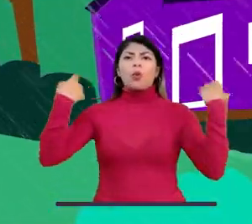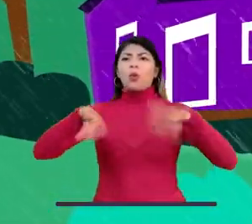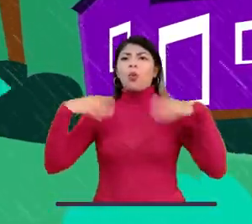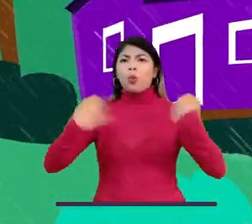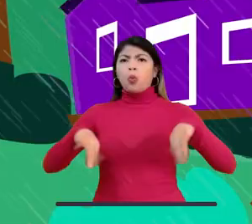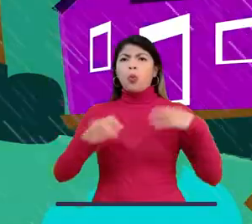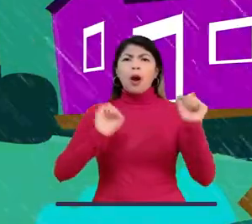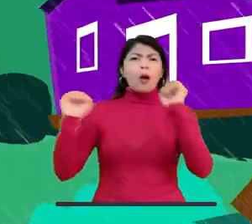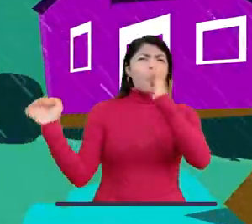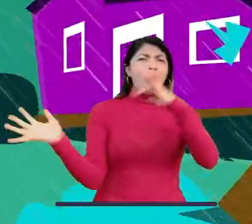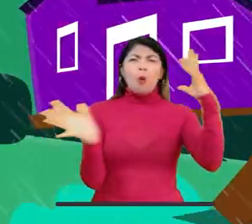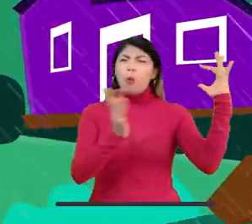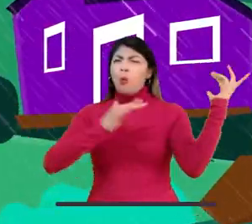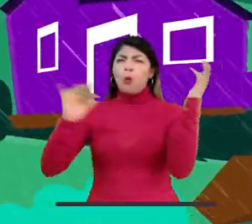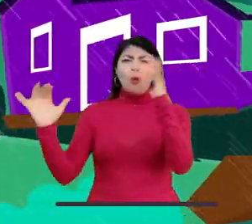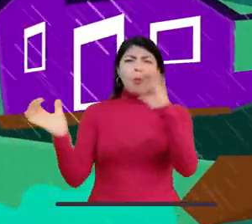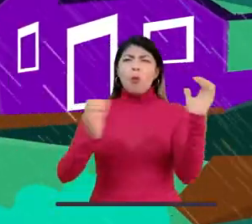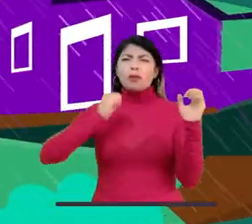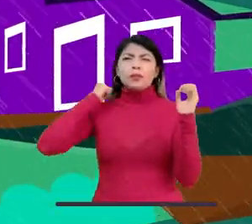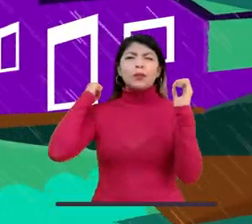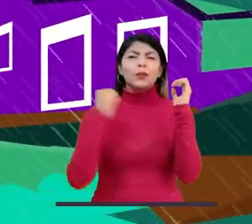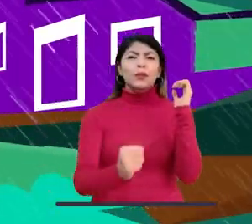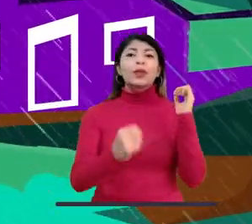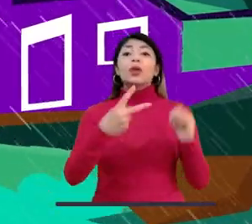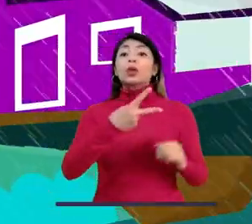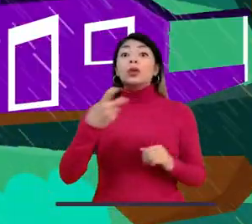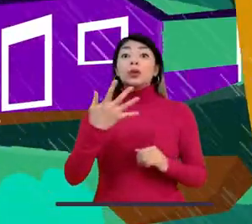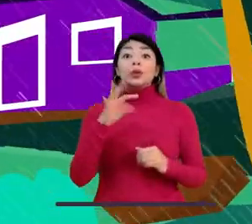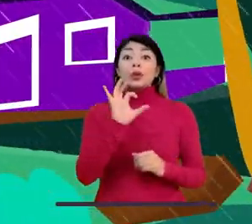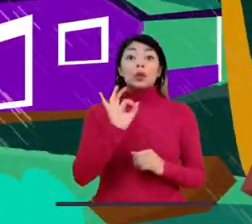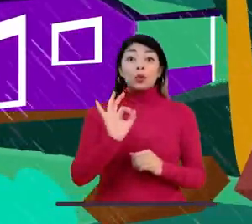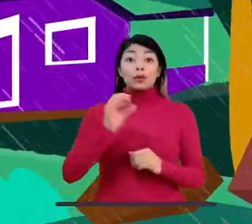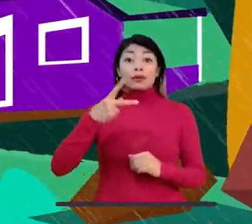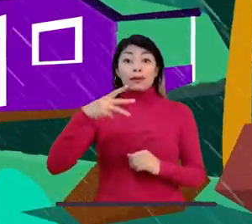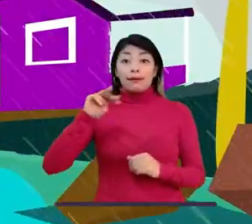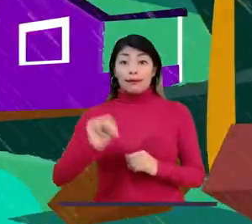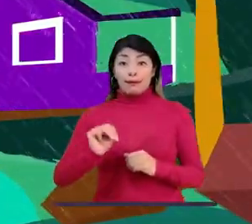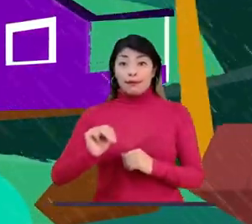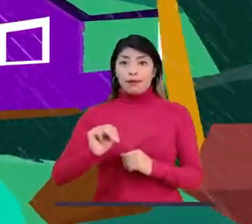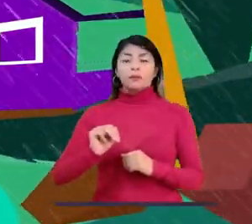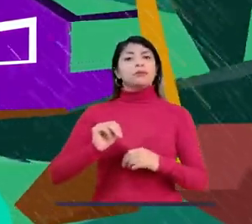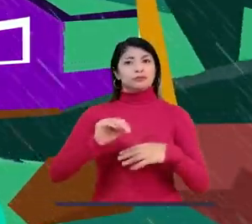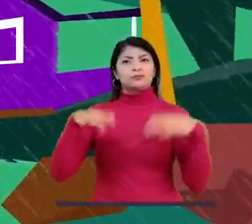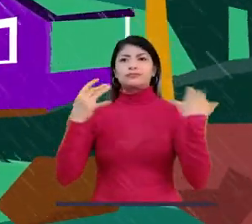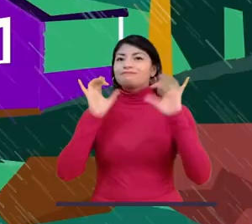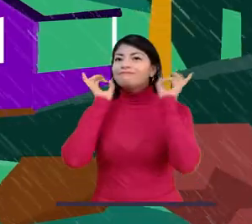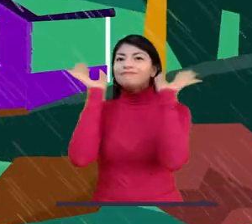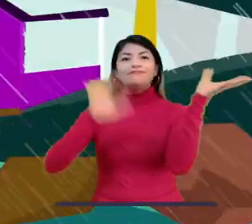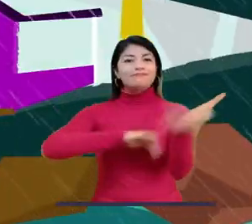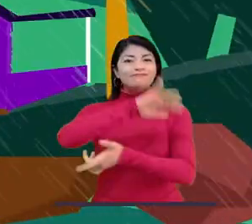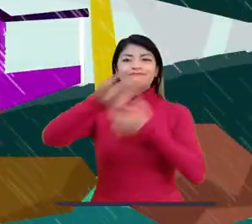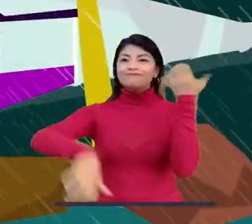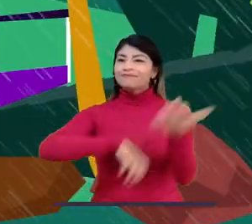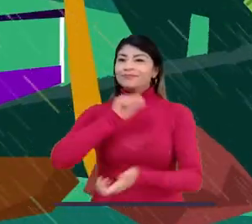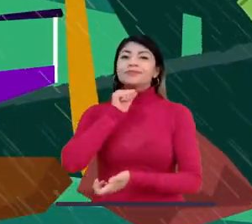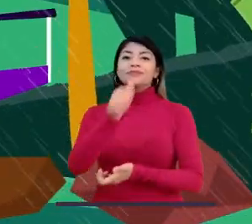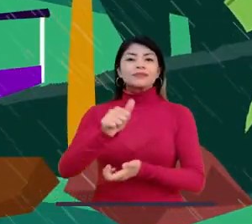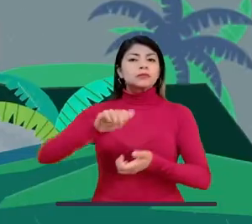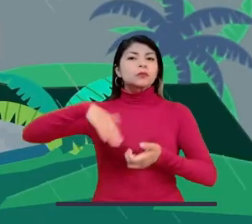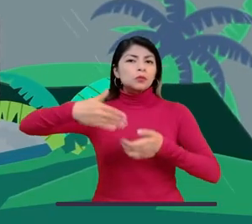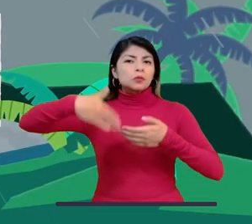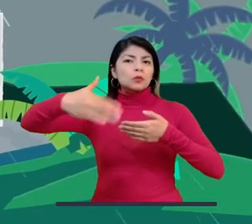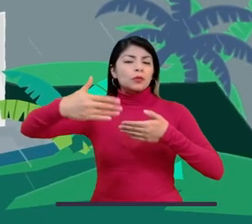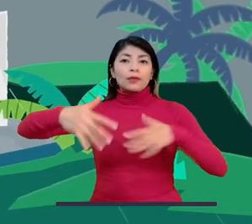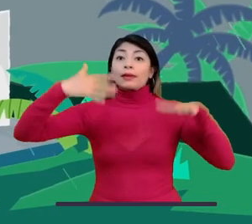5 y llegó a tener vientos de 250 kilómetros por hora. Fue algo desastroso.